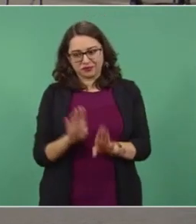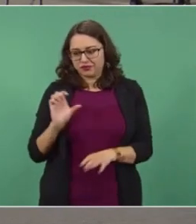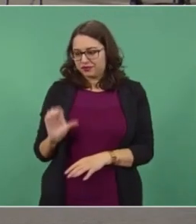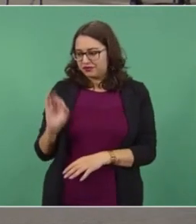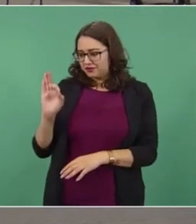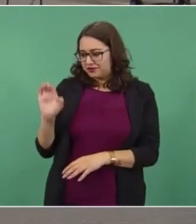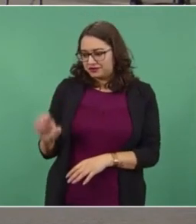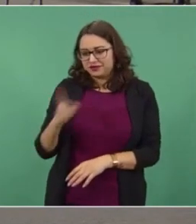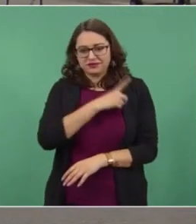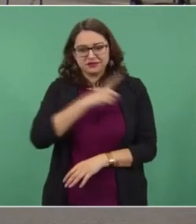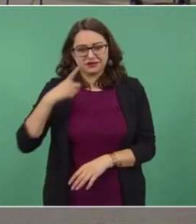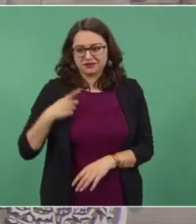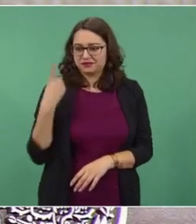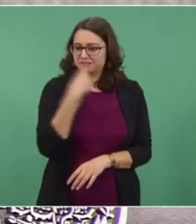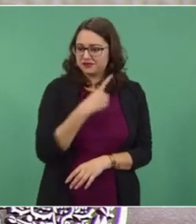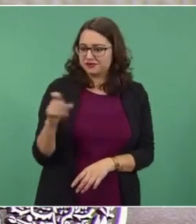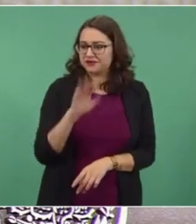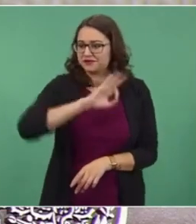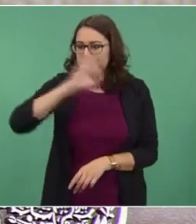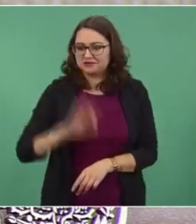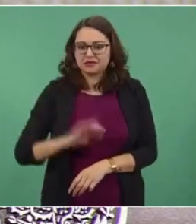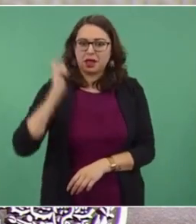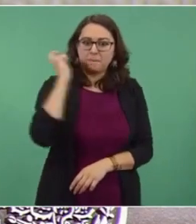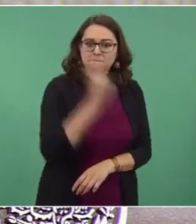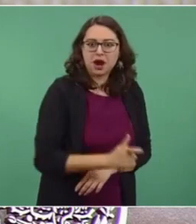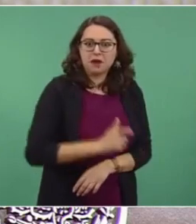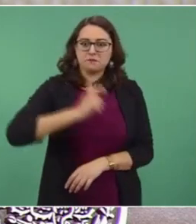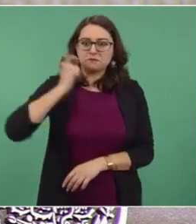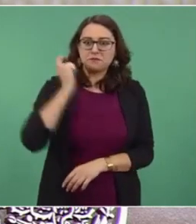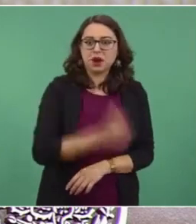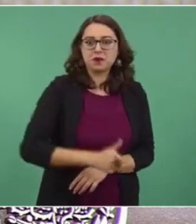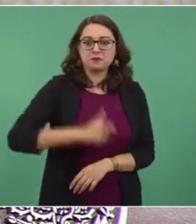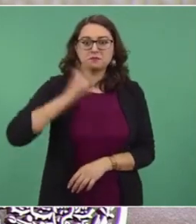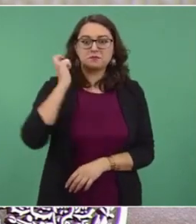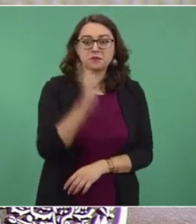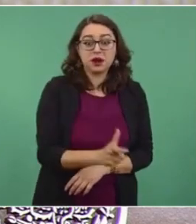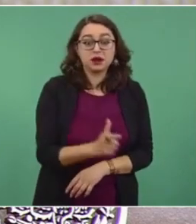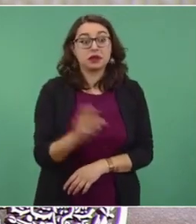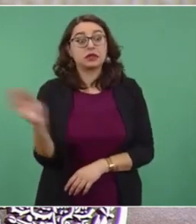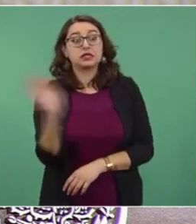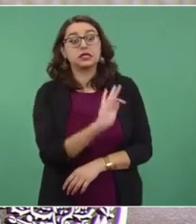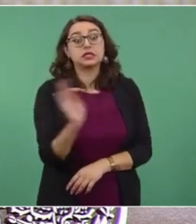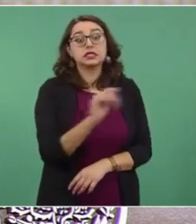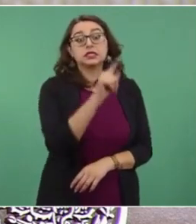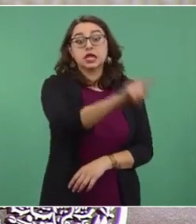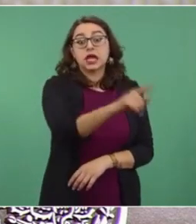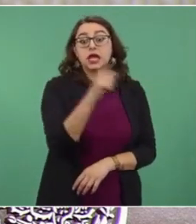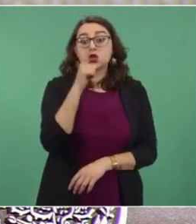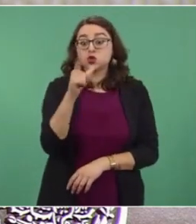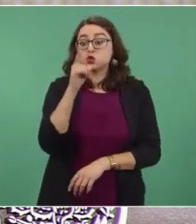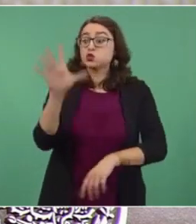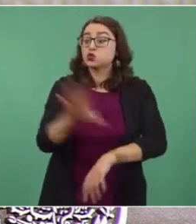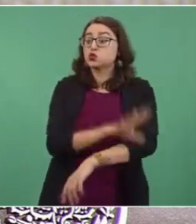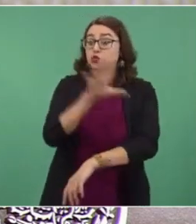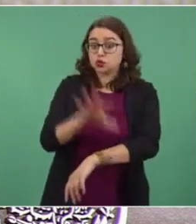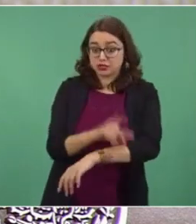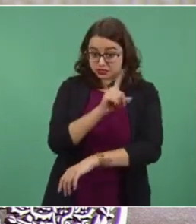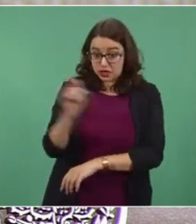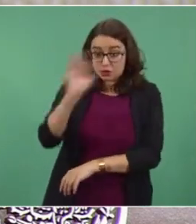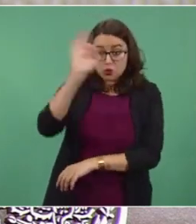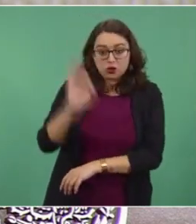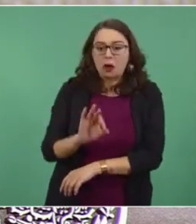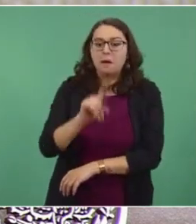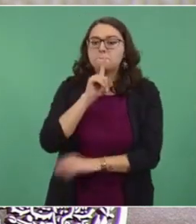100 por ciento de la generación, aunque le entreguen menos, que generalmente lo hacen.